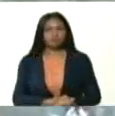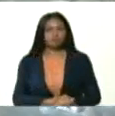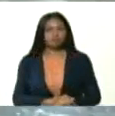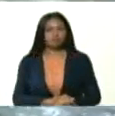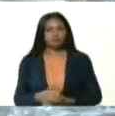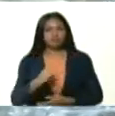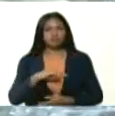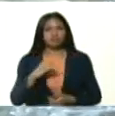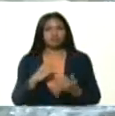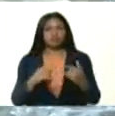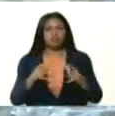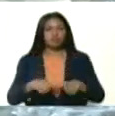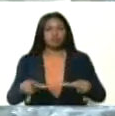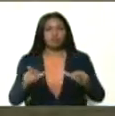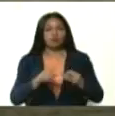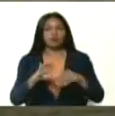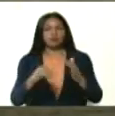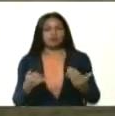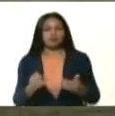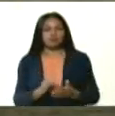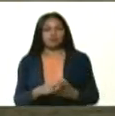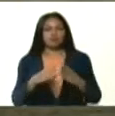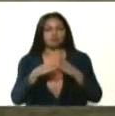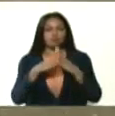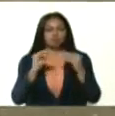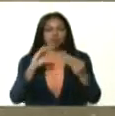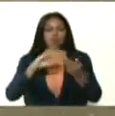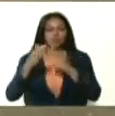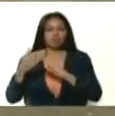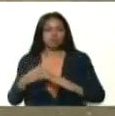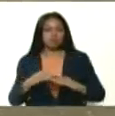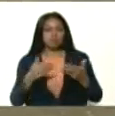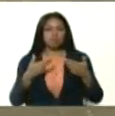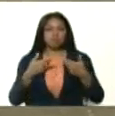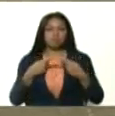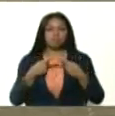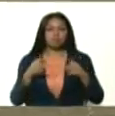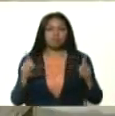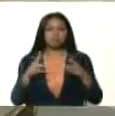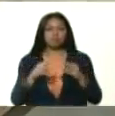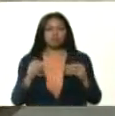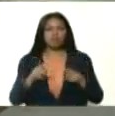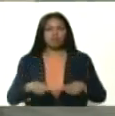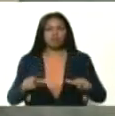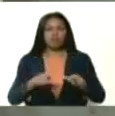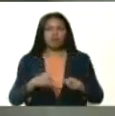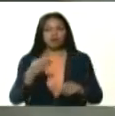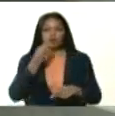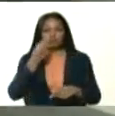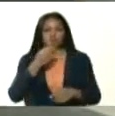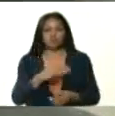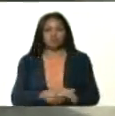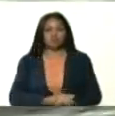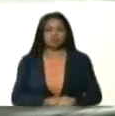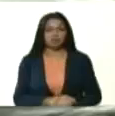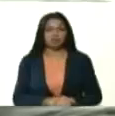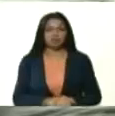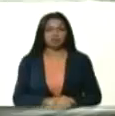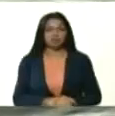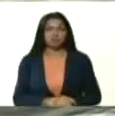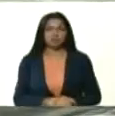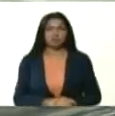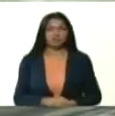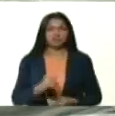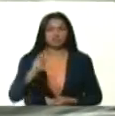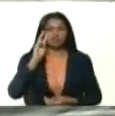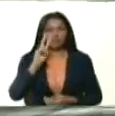determinado espacios en todas las comunidades que permiten el almacenamiento temporal de alimentos y desde estos puntos de